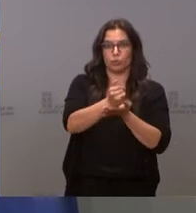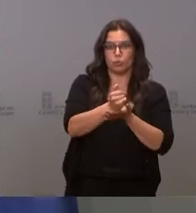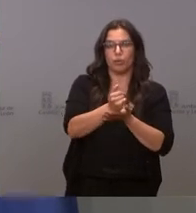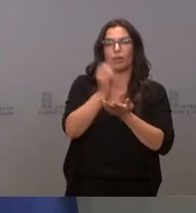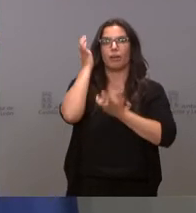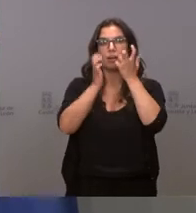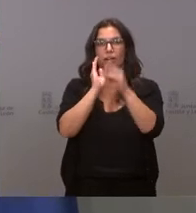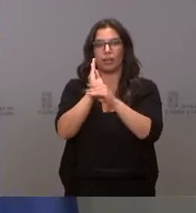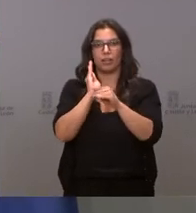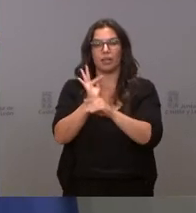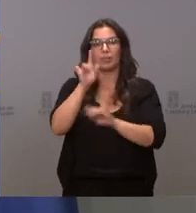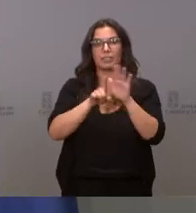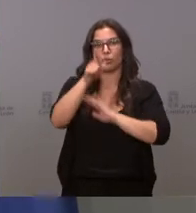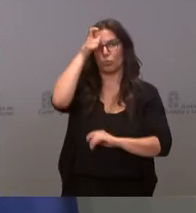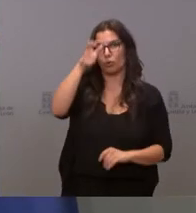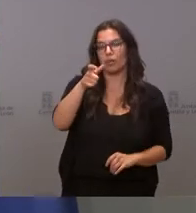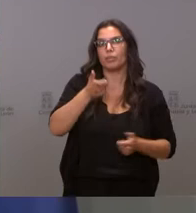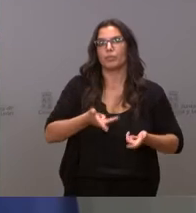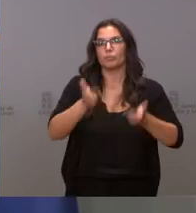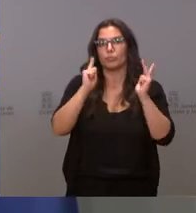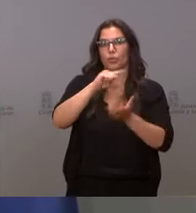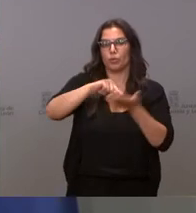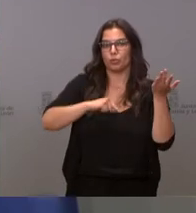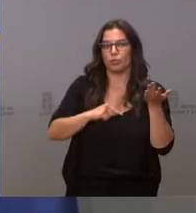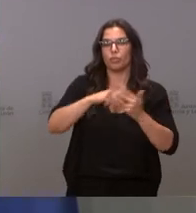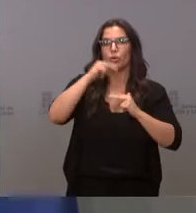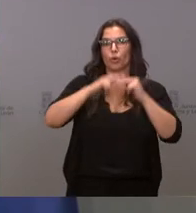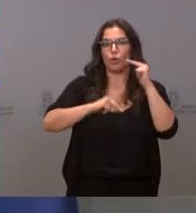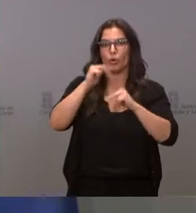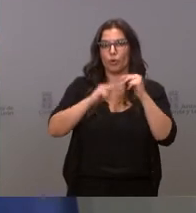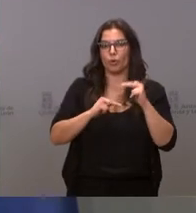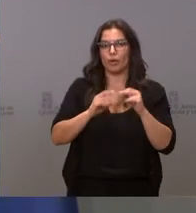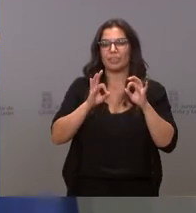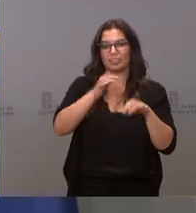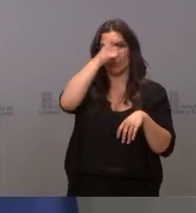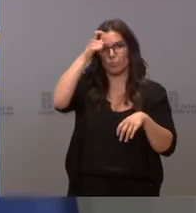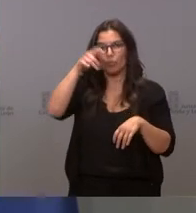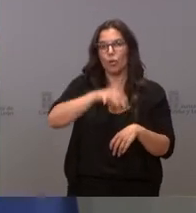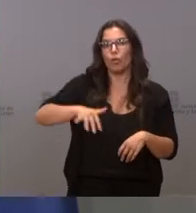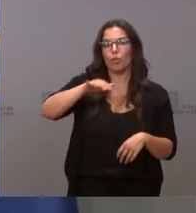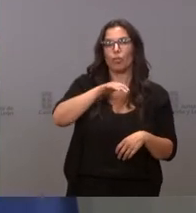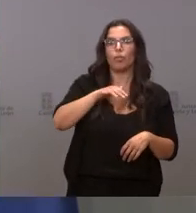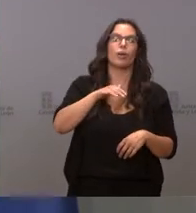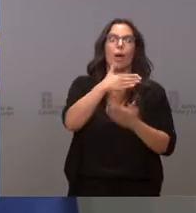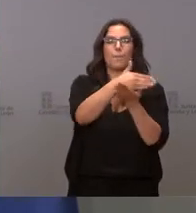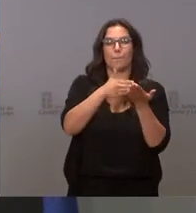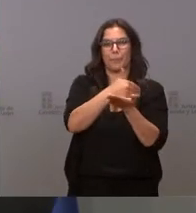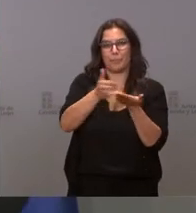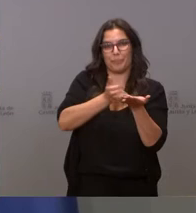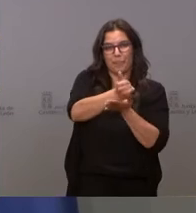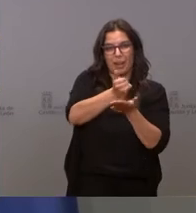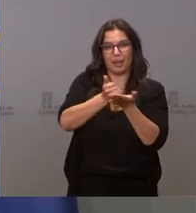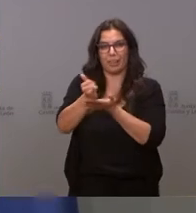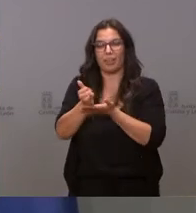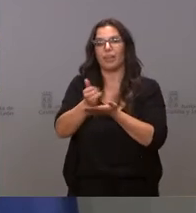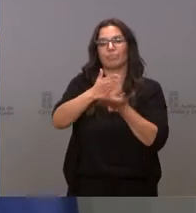Ganadería y Desarrollo Rural autoriza la contratación de obras de infraestructura rural en la zona de concentración parcelaria de Gumiel